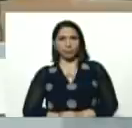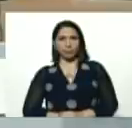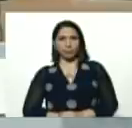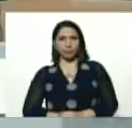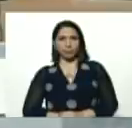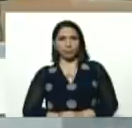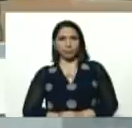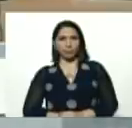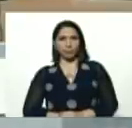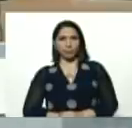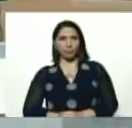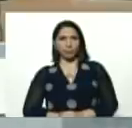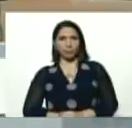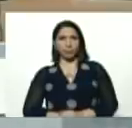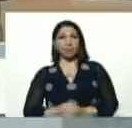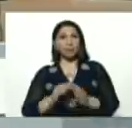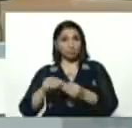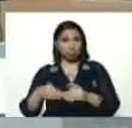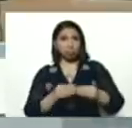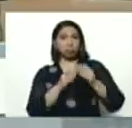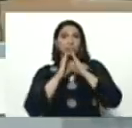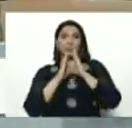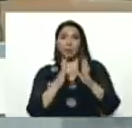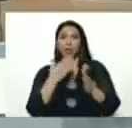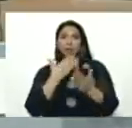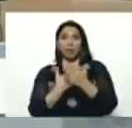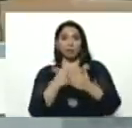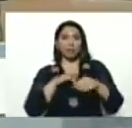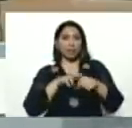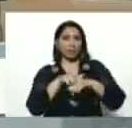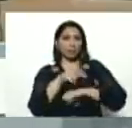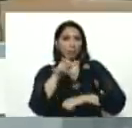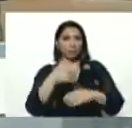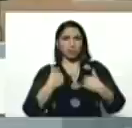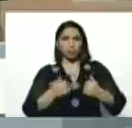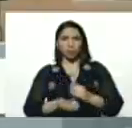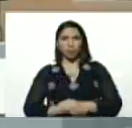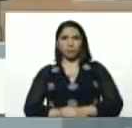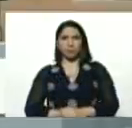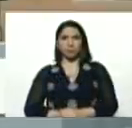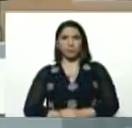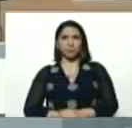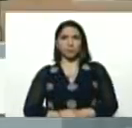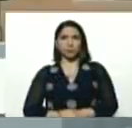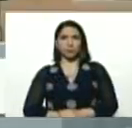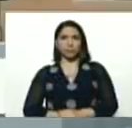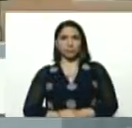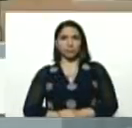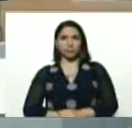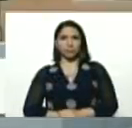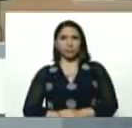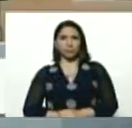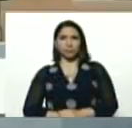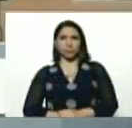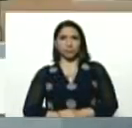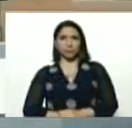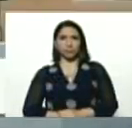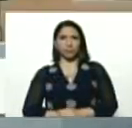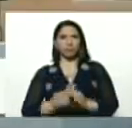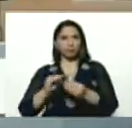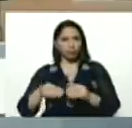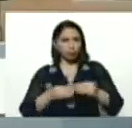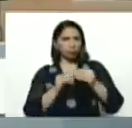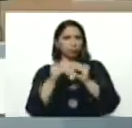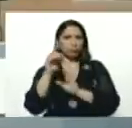se están recuperando las vías, pues gracias a Héctor, y la seguridad, que, que ha, se ha recuperado